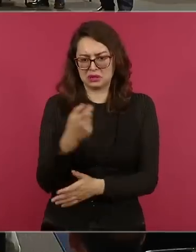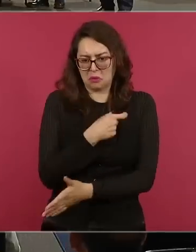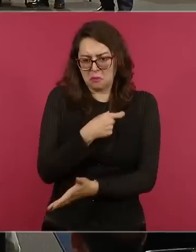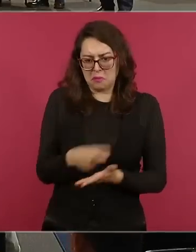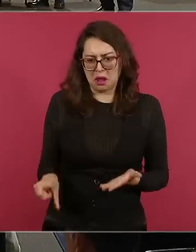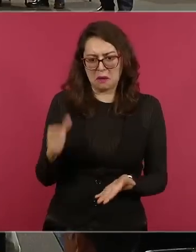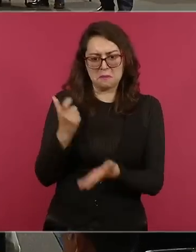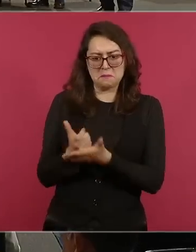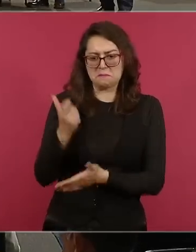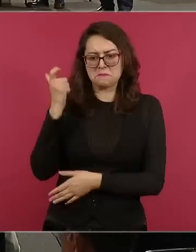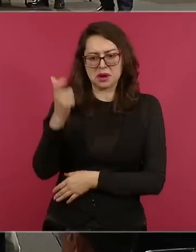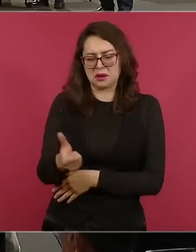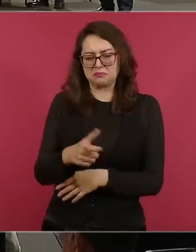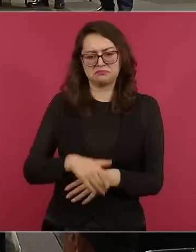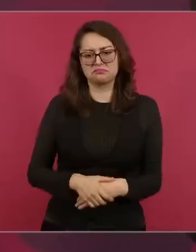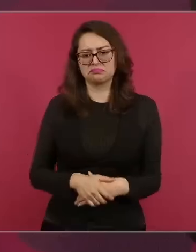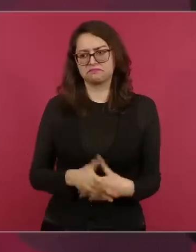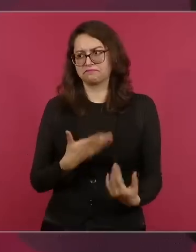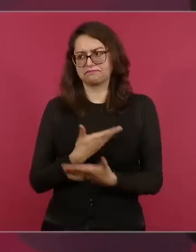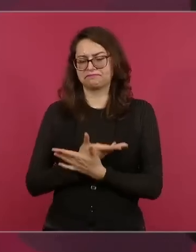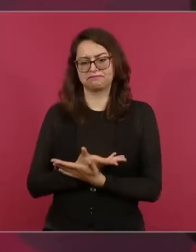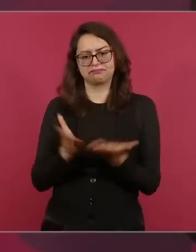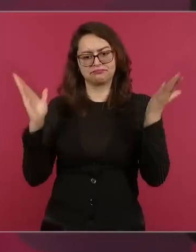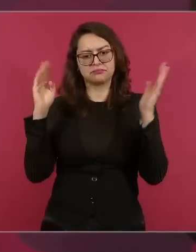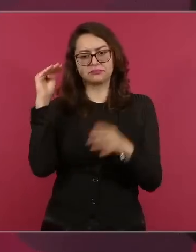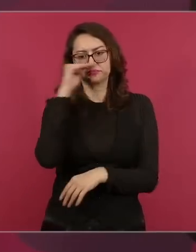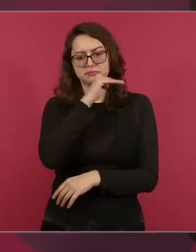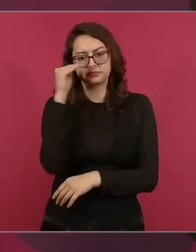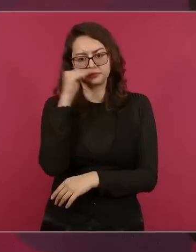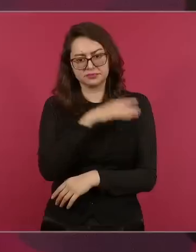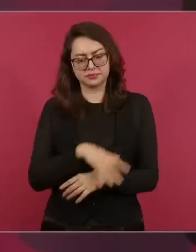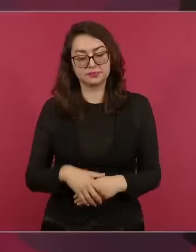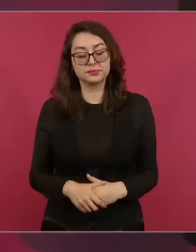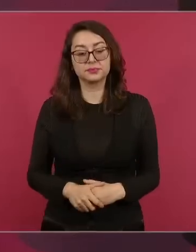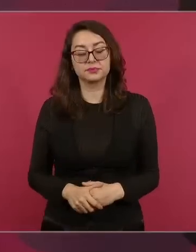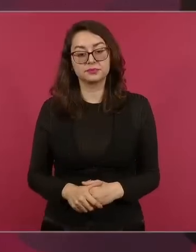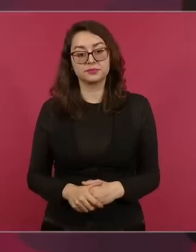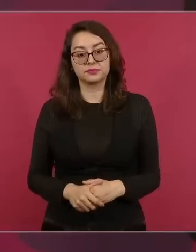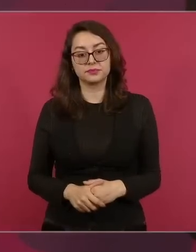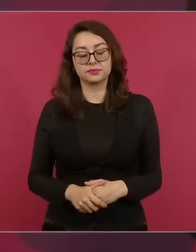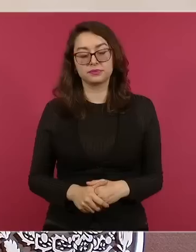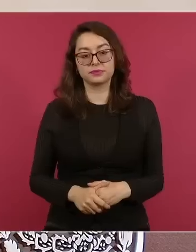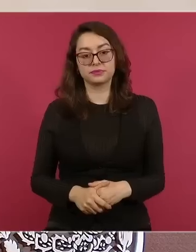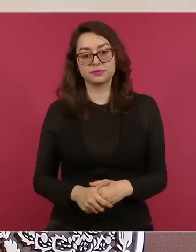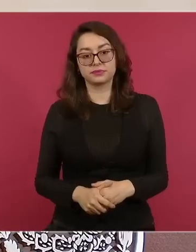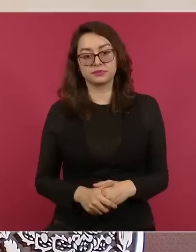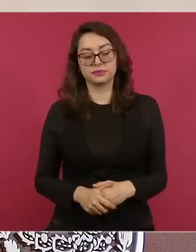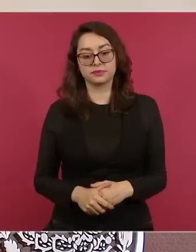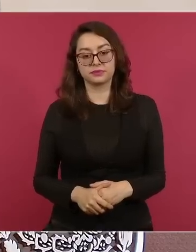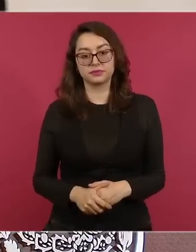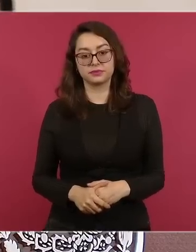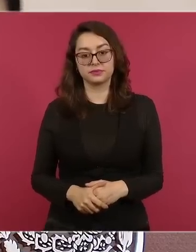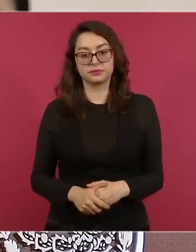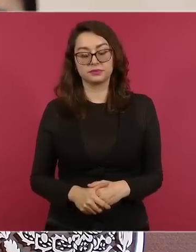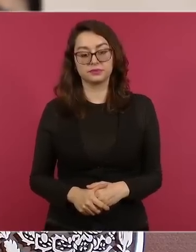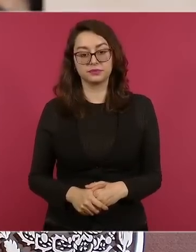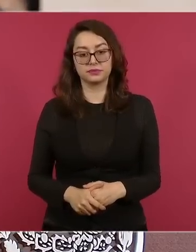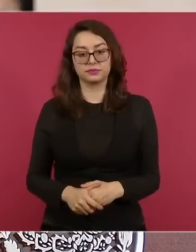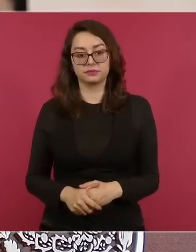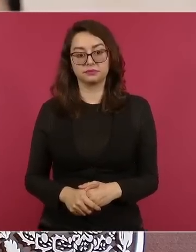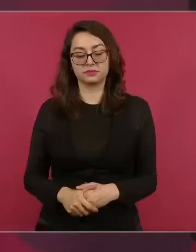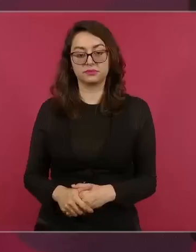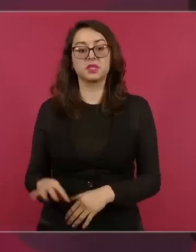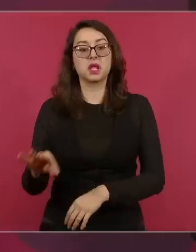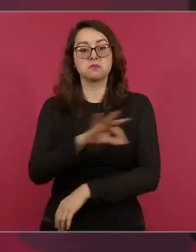de manera gratuita, de